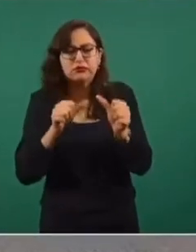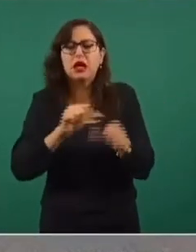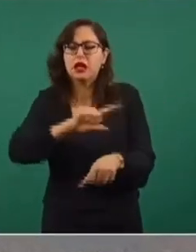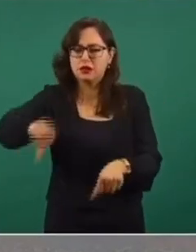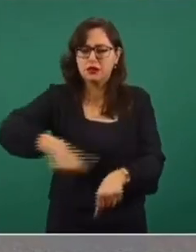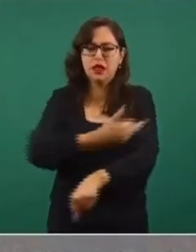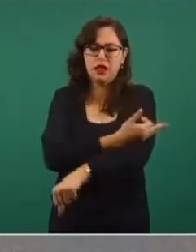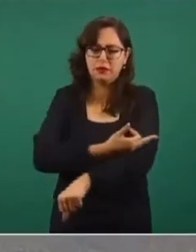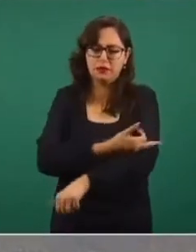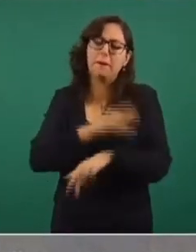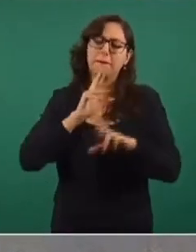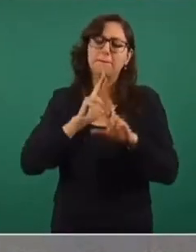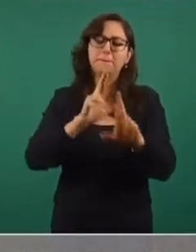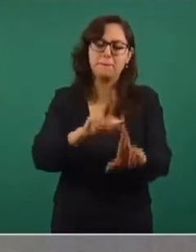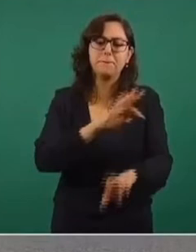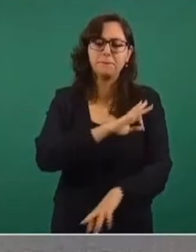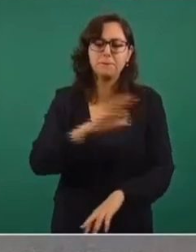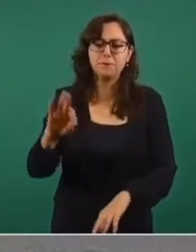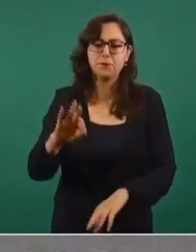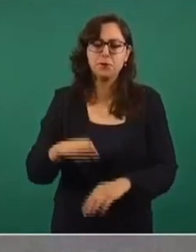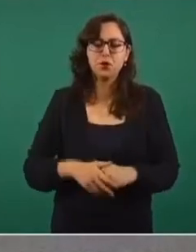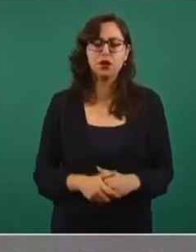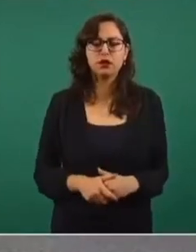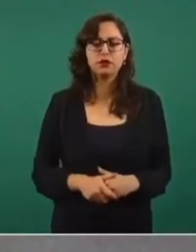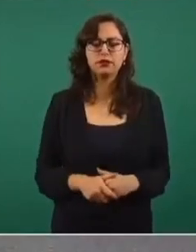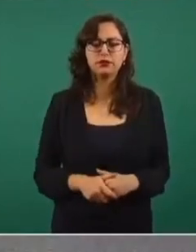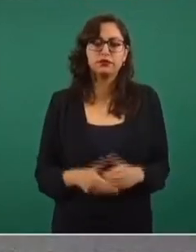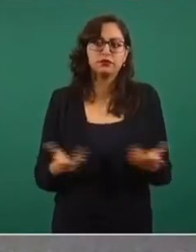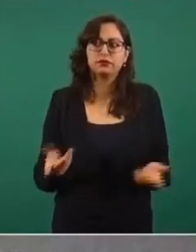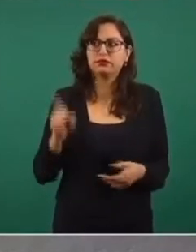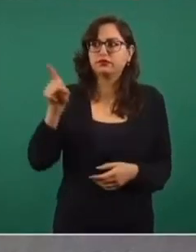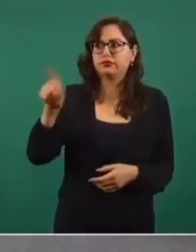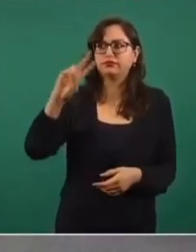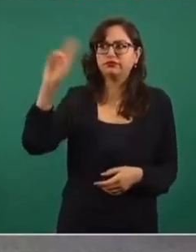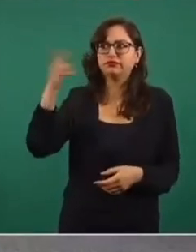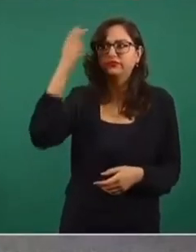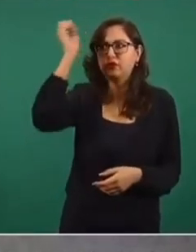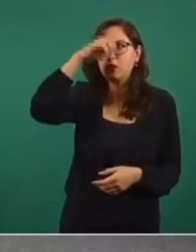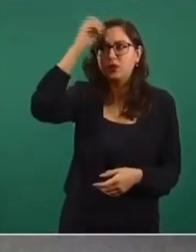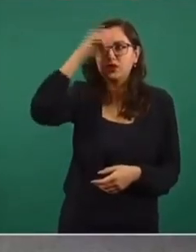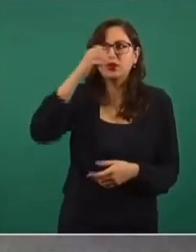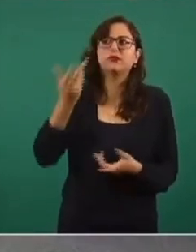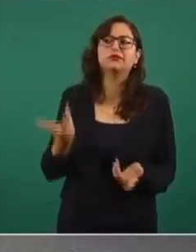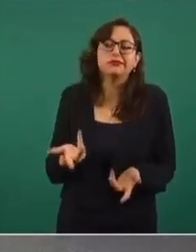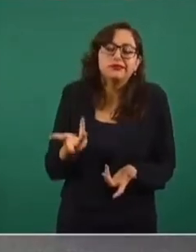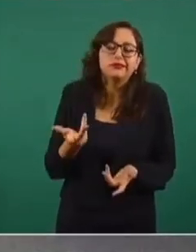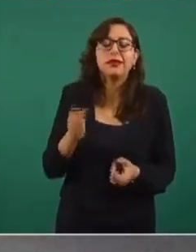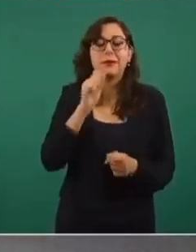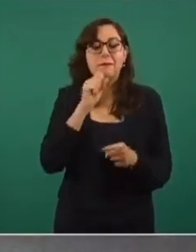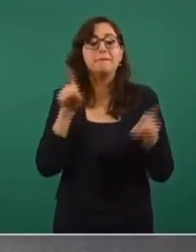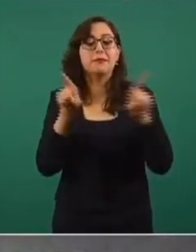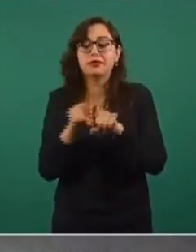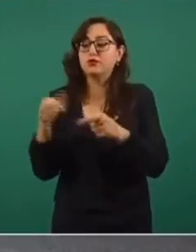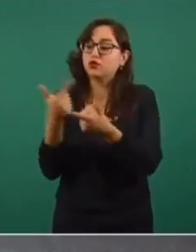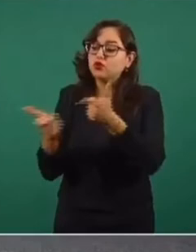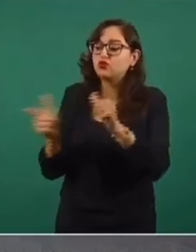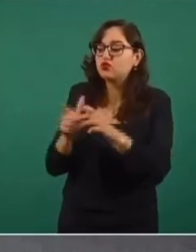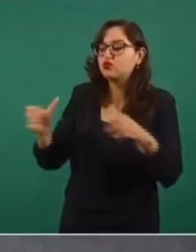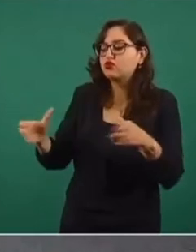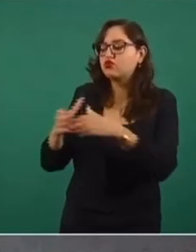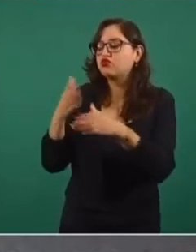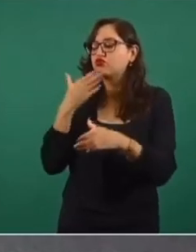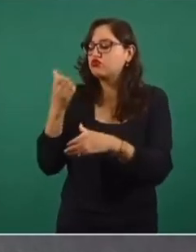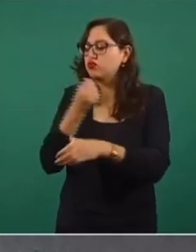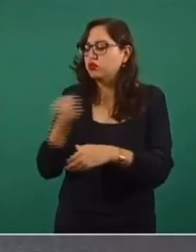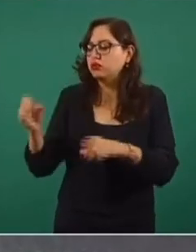respuesta muy puntual en la tarde respecto a las opiniones del doctor Graue y a las opiniones también de este grupo de expertos y de esta